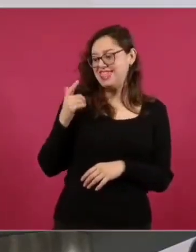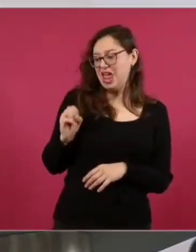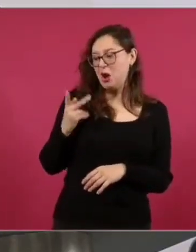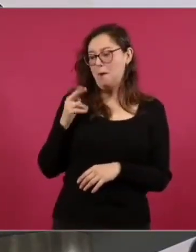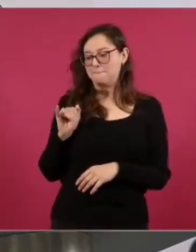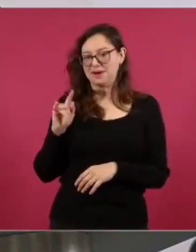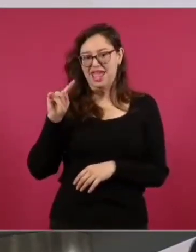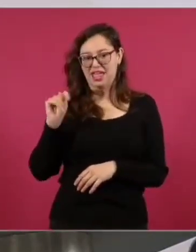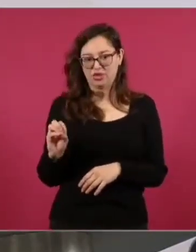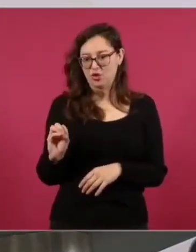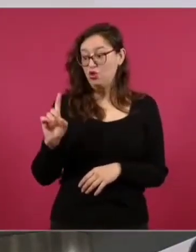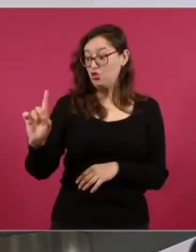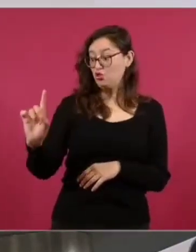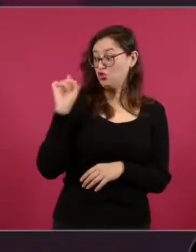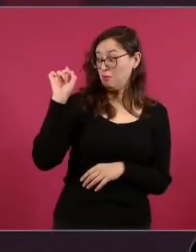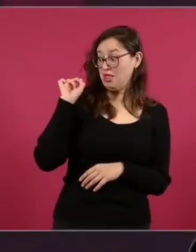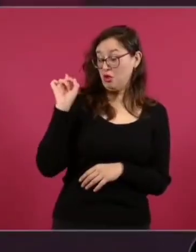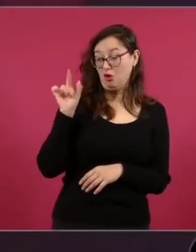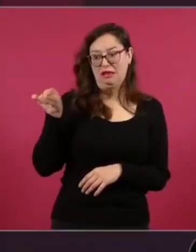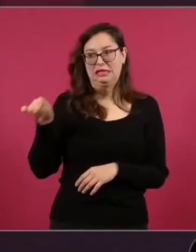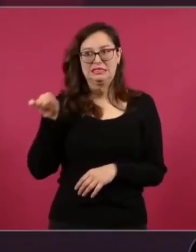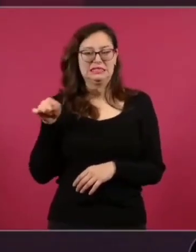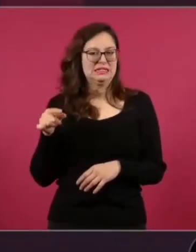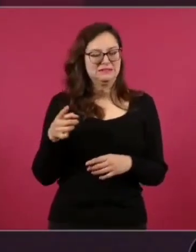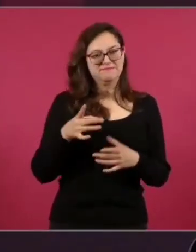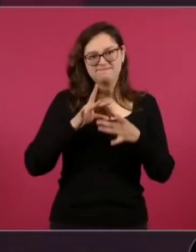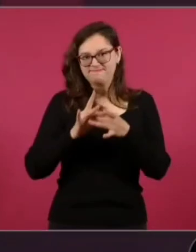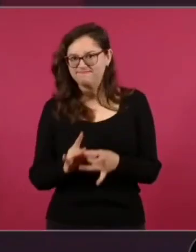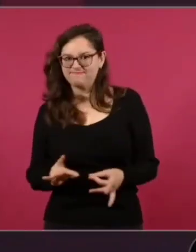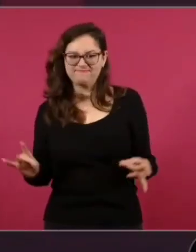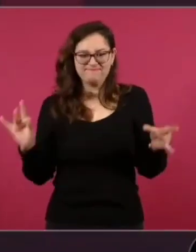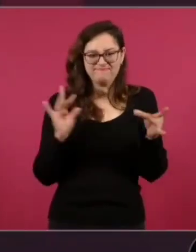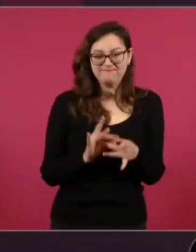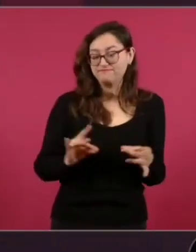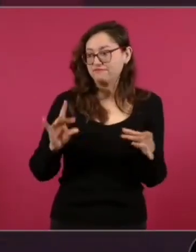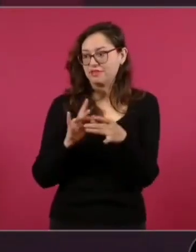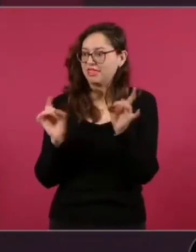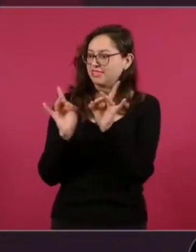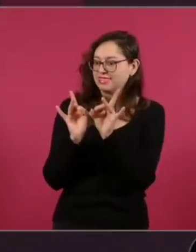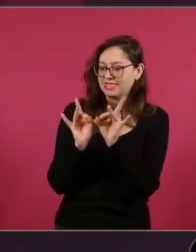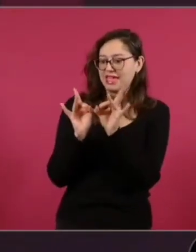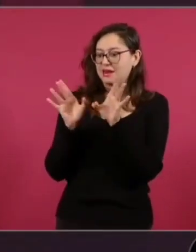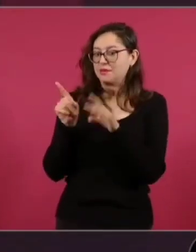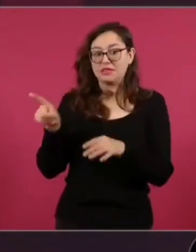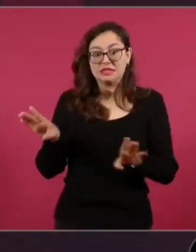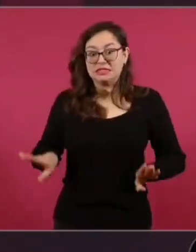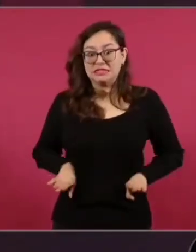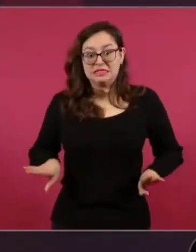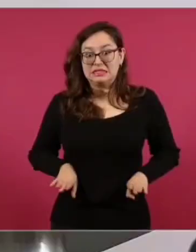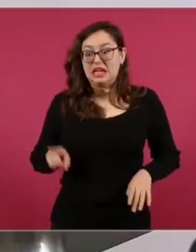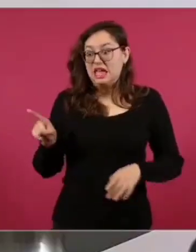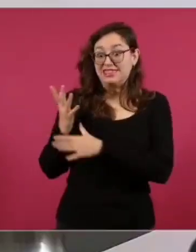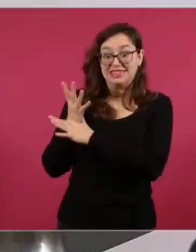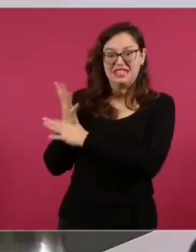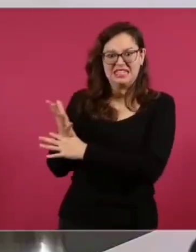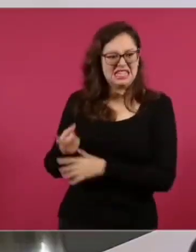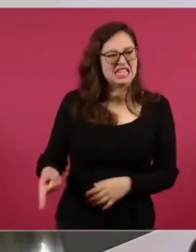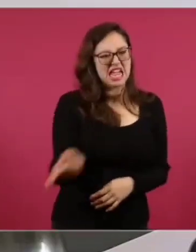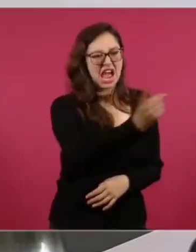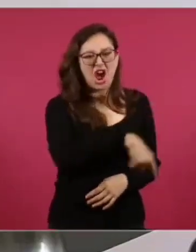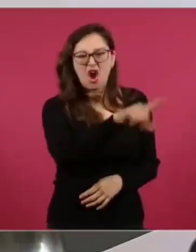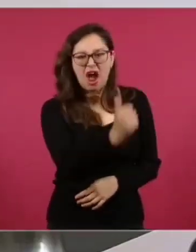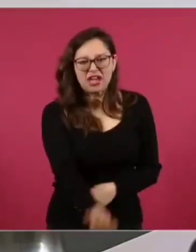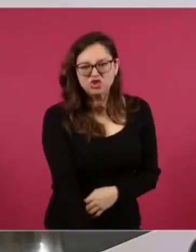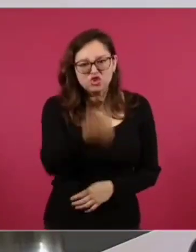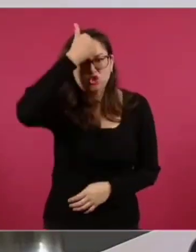Quintana Roo el domingo, vinieron con esa estupidez de que nos